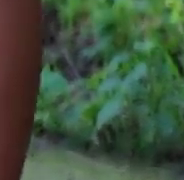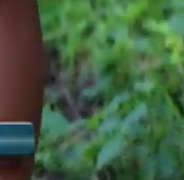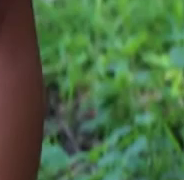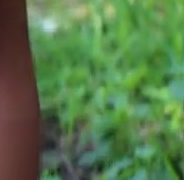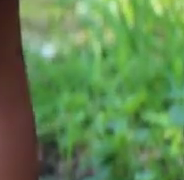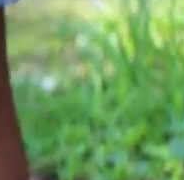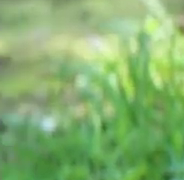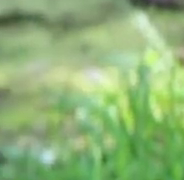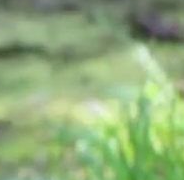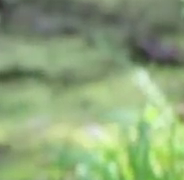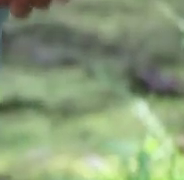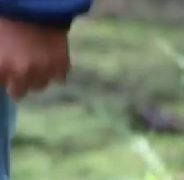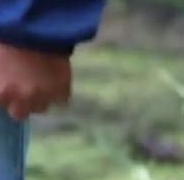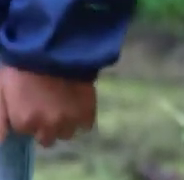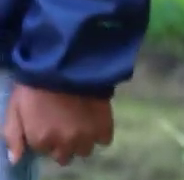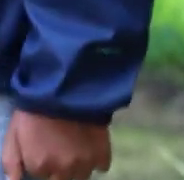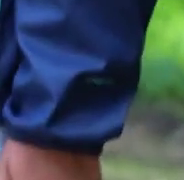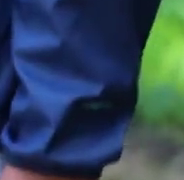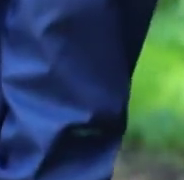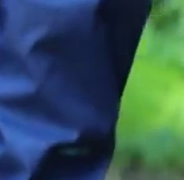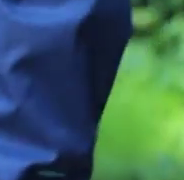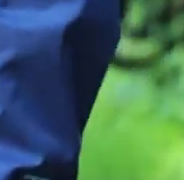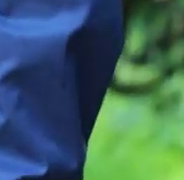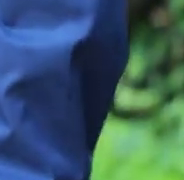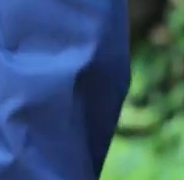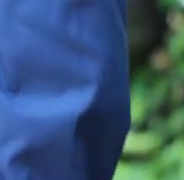Bien. Muy bien.